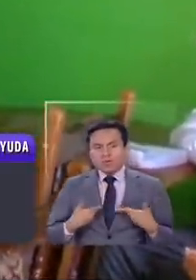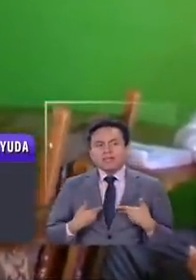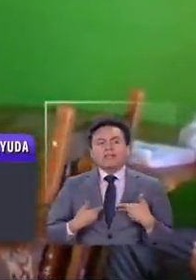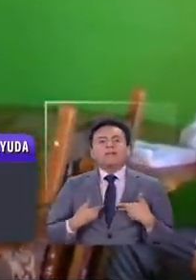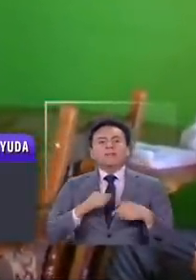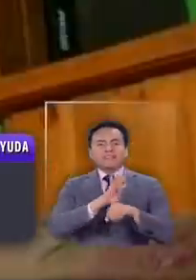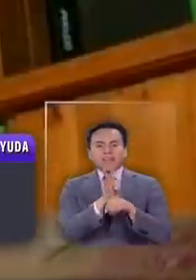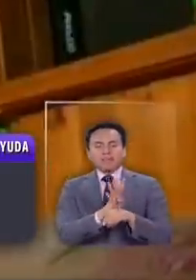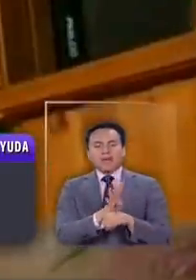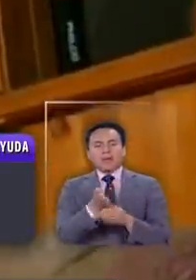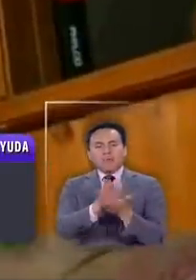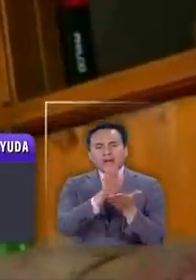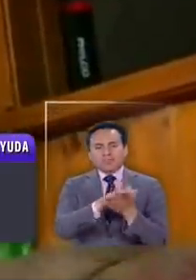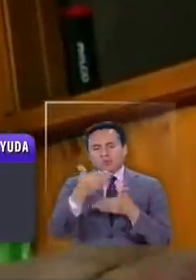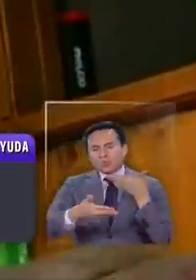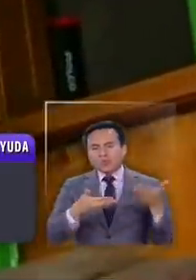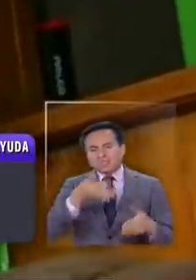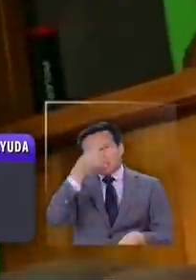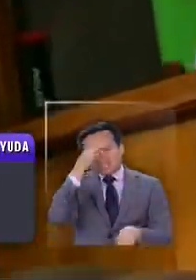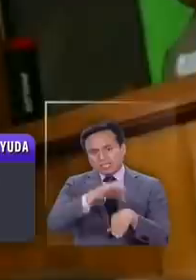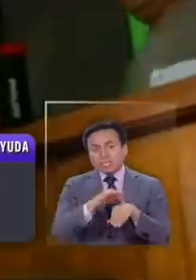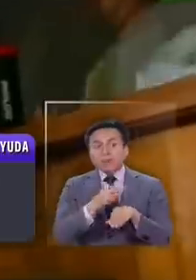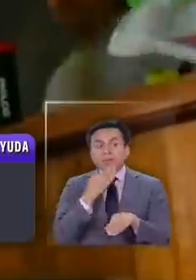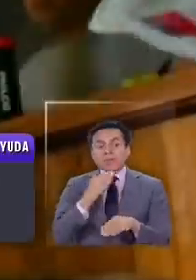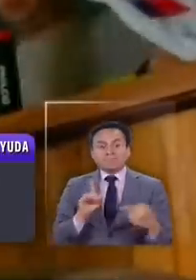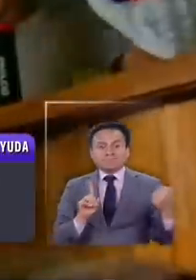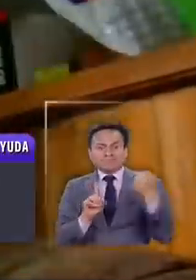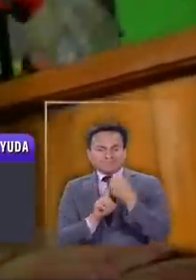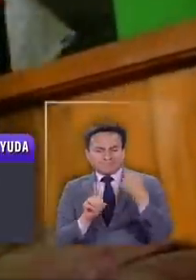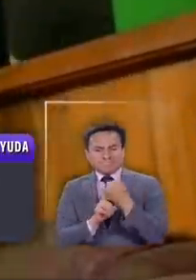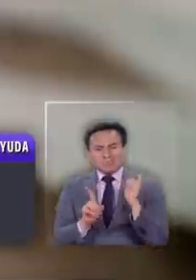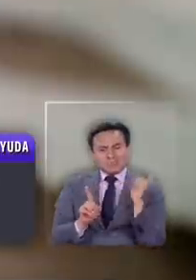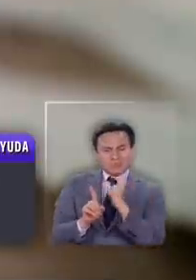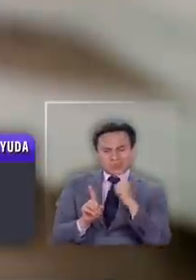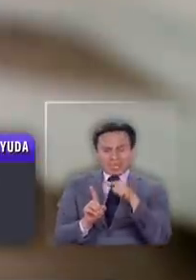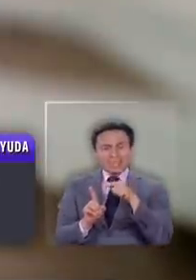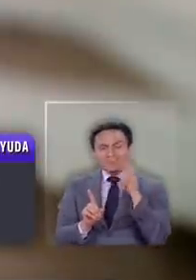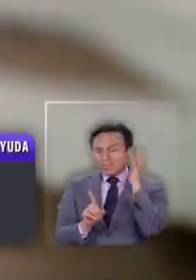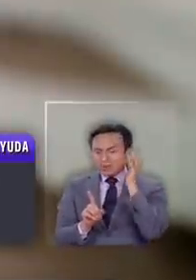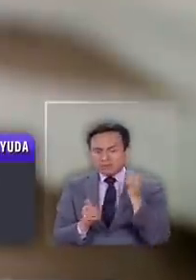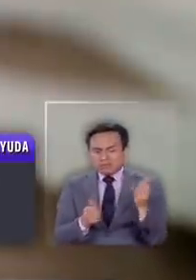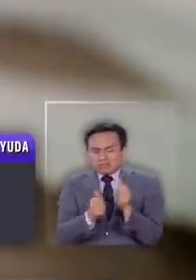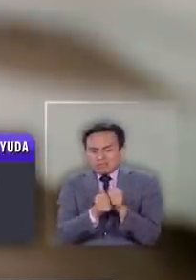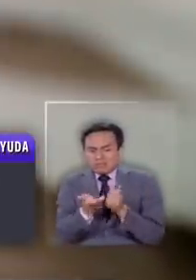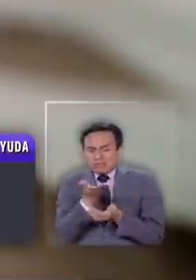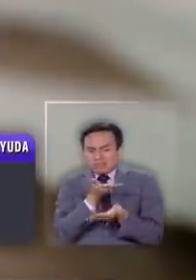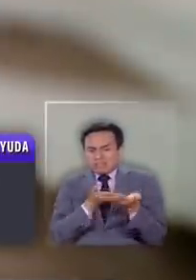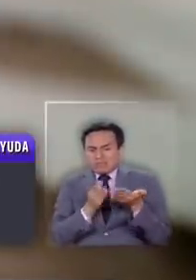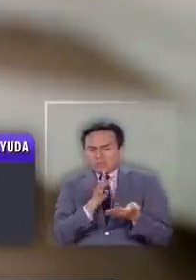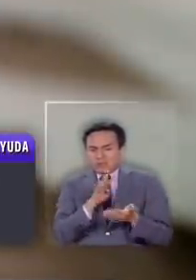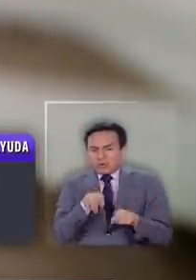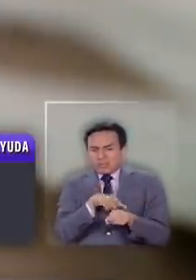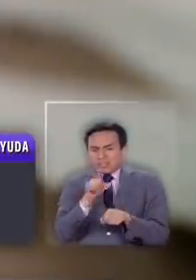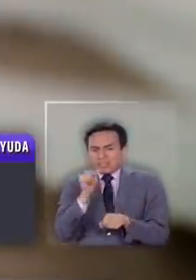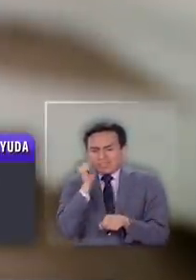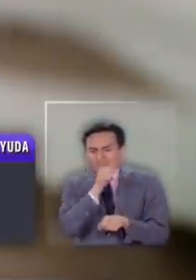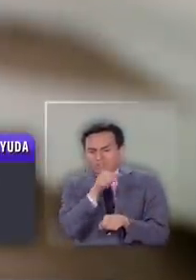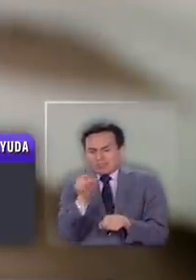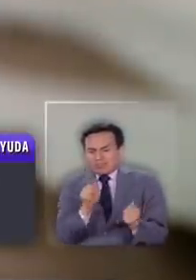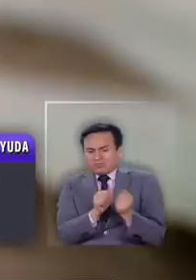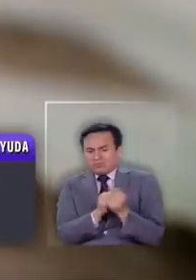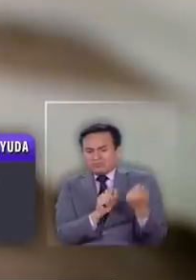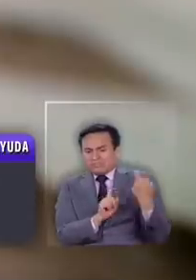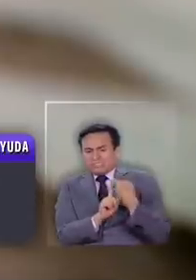dejado muertos y contagiados, también ha obligado a que víctimas de violencia intrafamiliar hoy tengan que convivir con sus agresores 24 horas, 7 días a la semana.